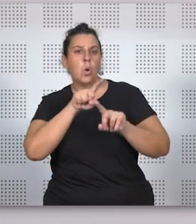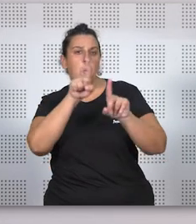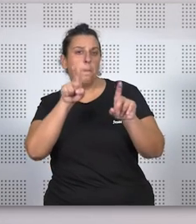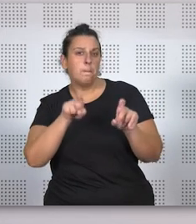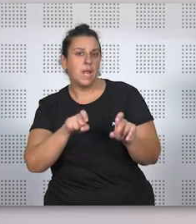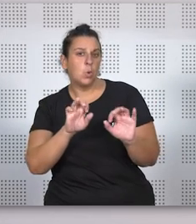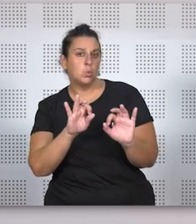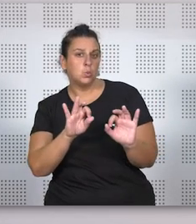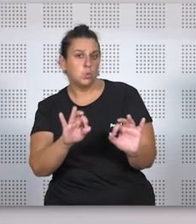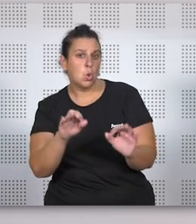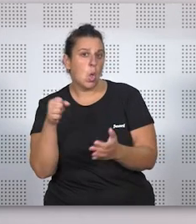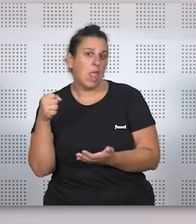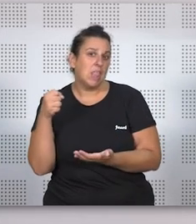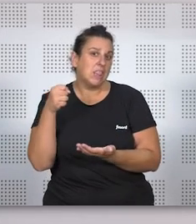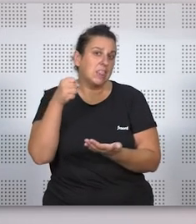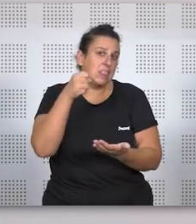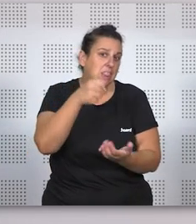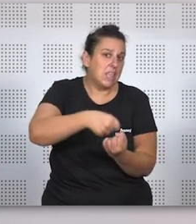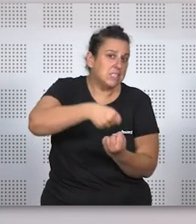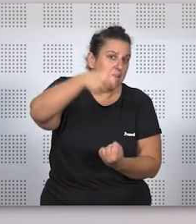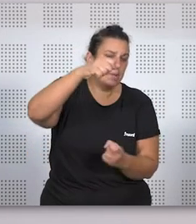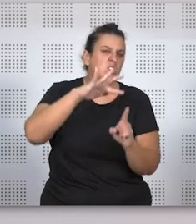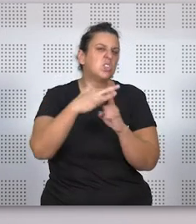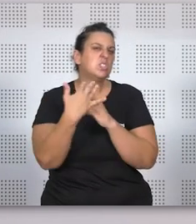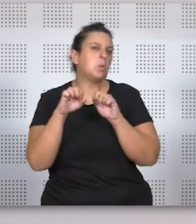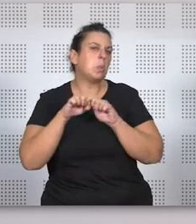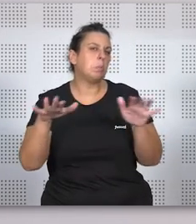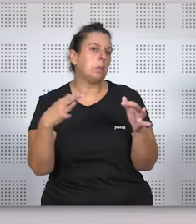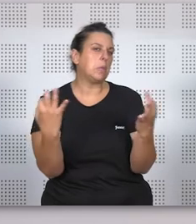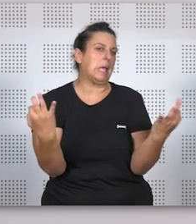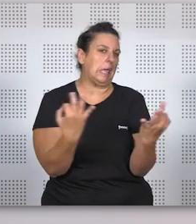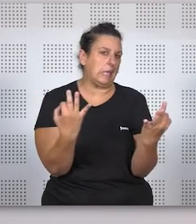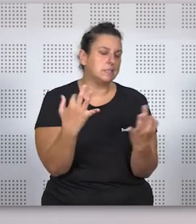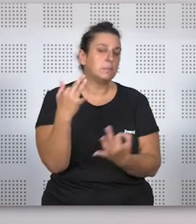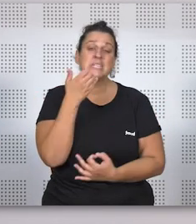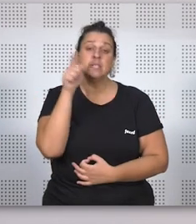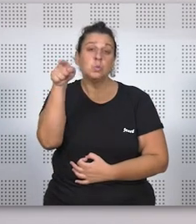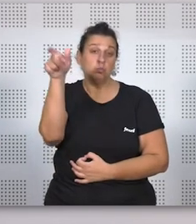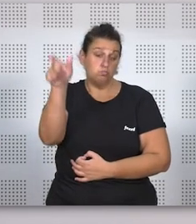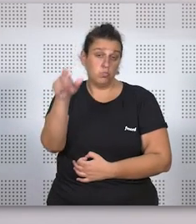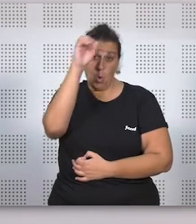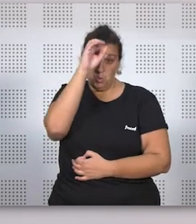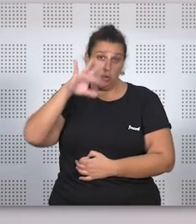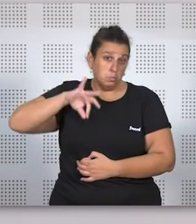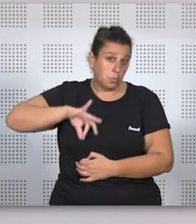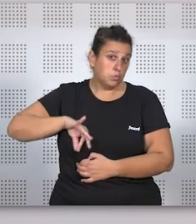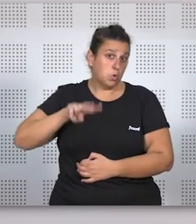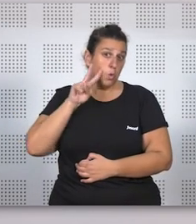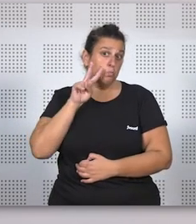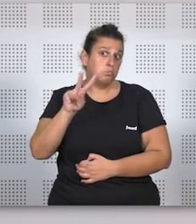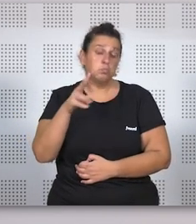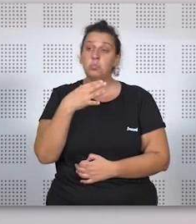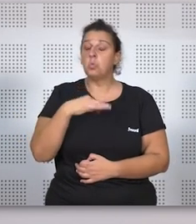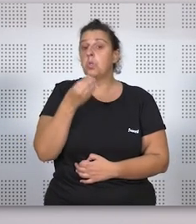en primer lugar, por un testamento en situación de epidemia, y si, en tu opinión profesional, hubiera sido lo óptimo